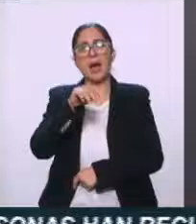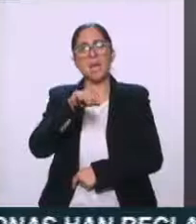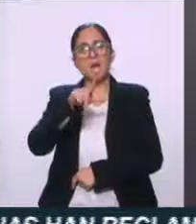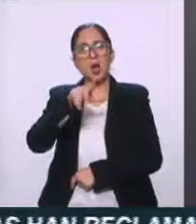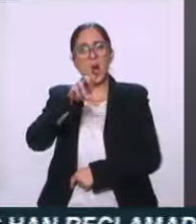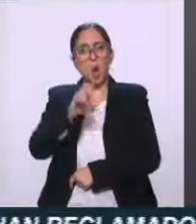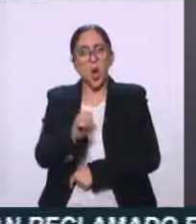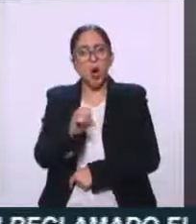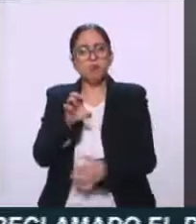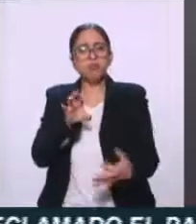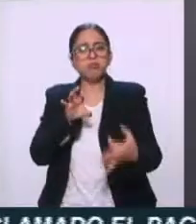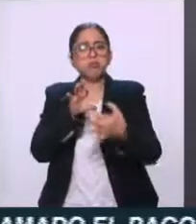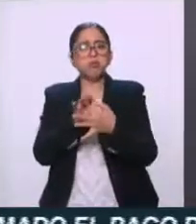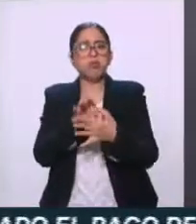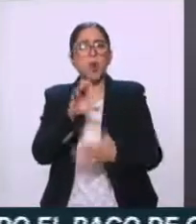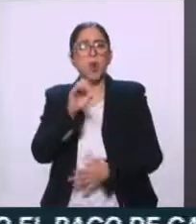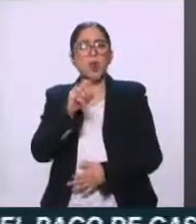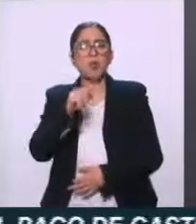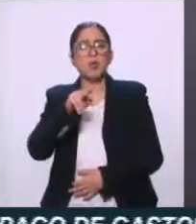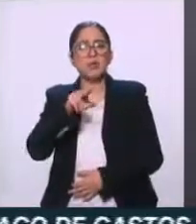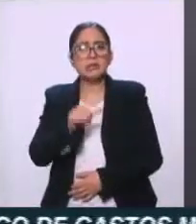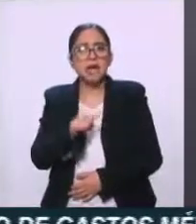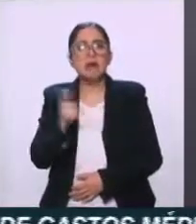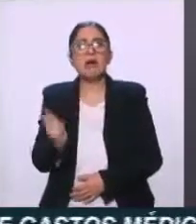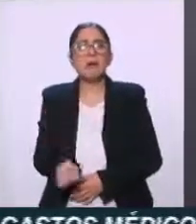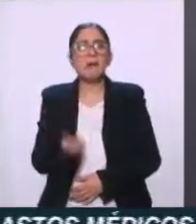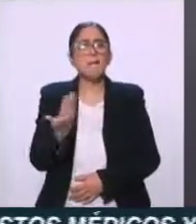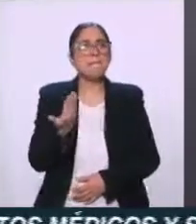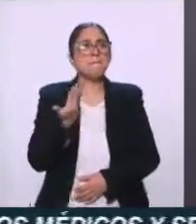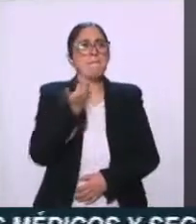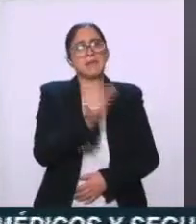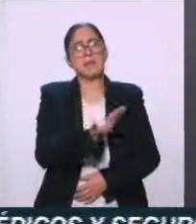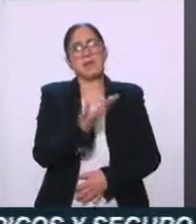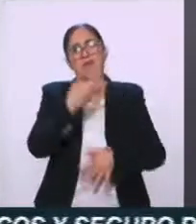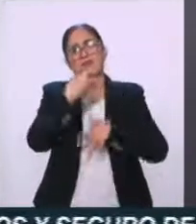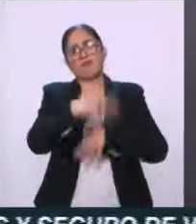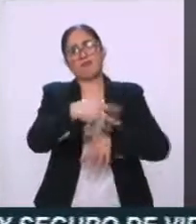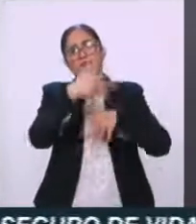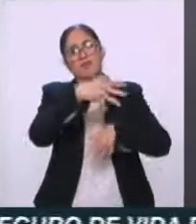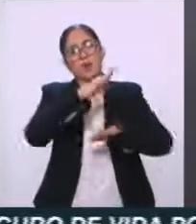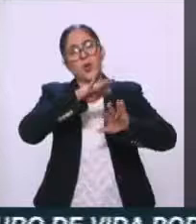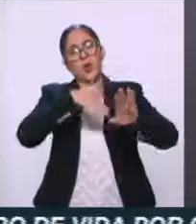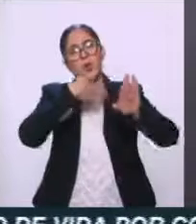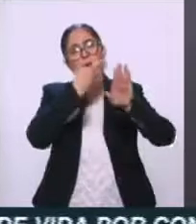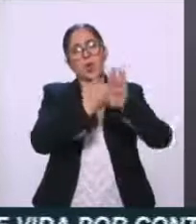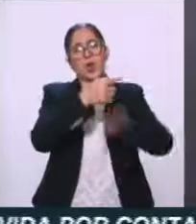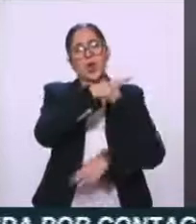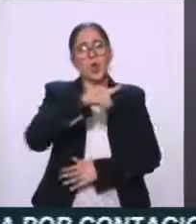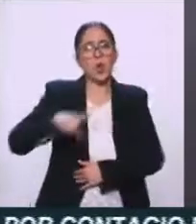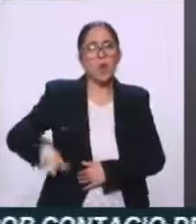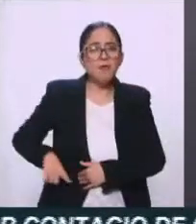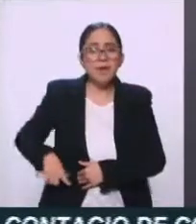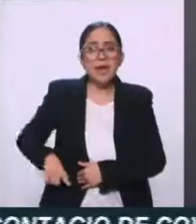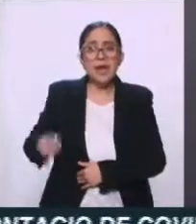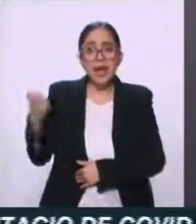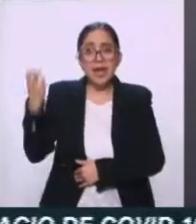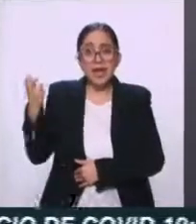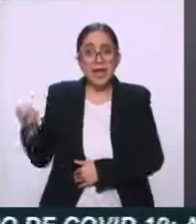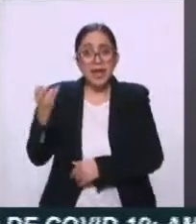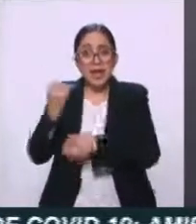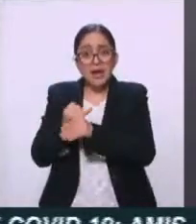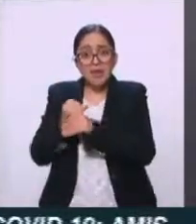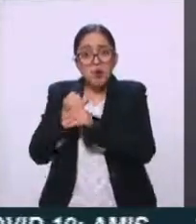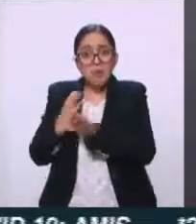y hacían un llamado a la rebelión, a organizar protestas contra López Obrador. Y eventualmente, ese training topic llegó a México.